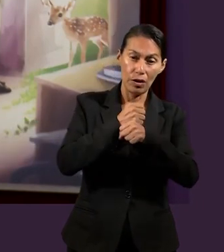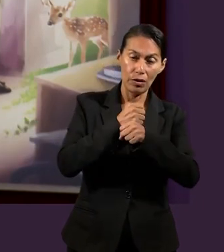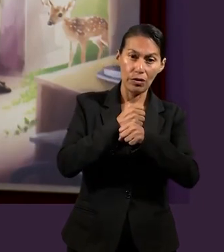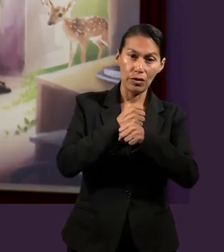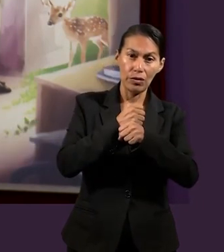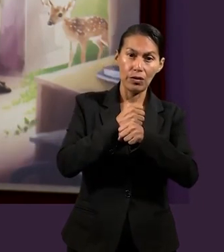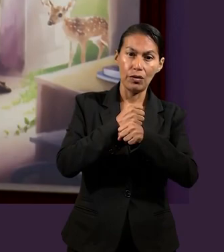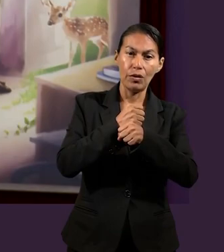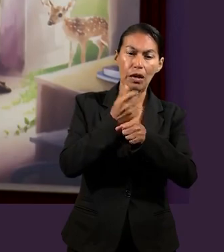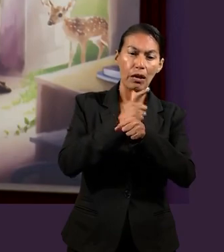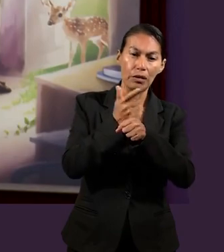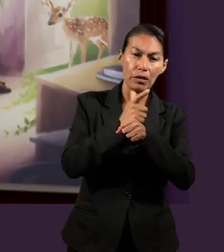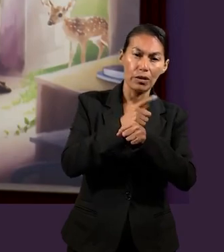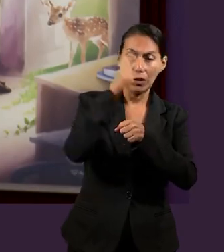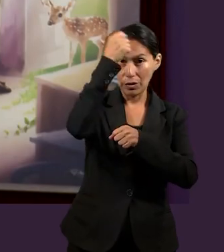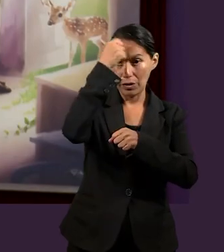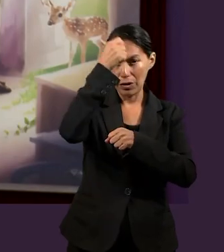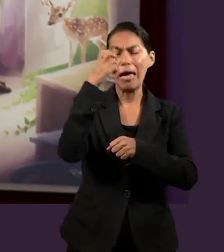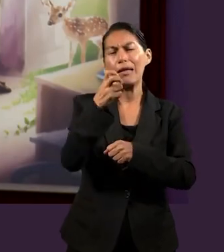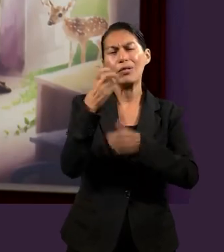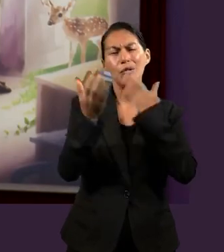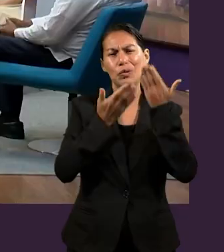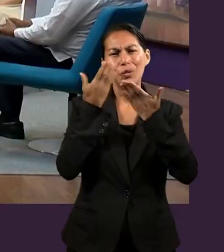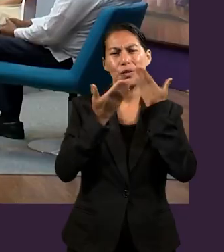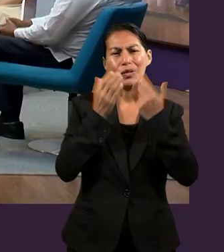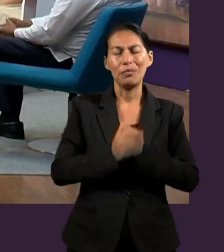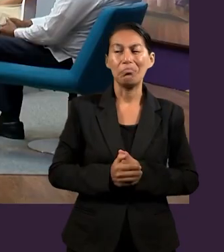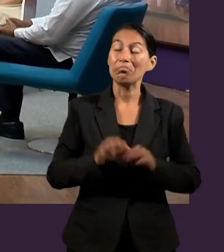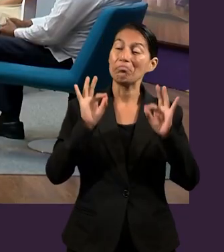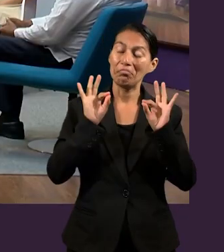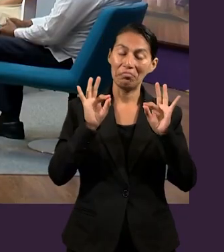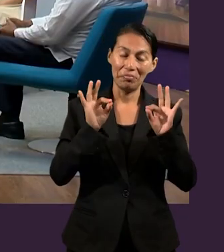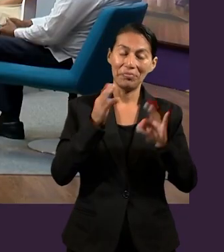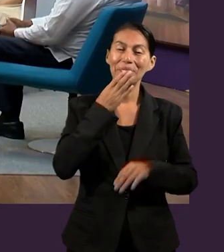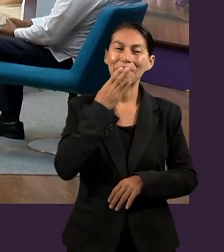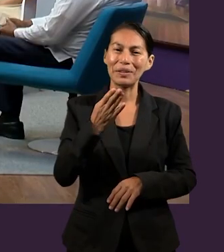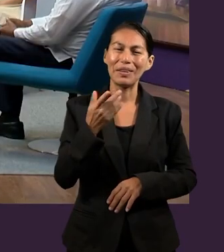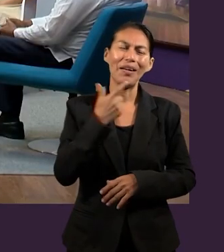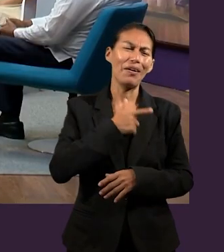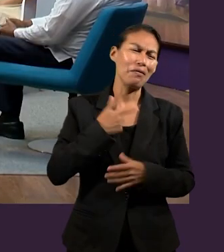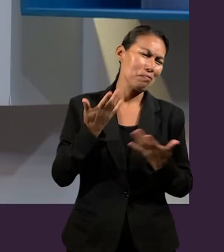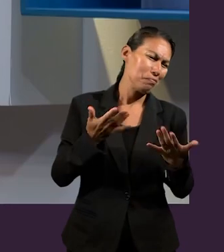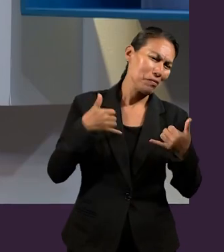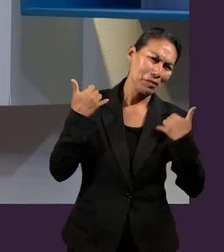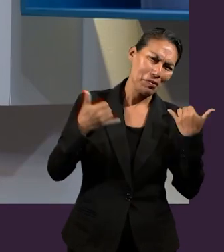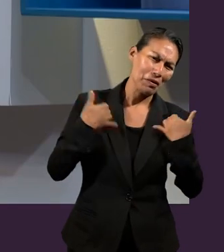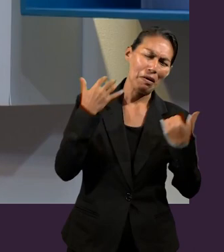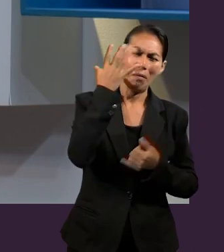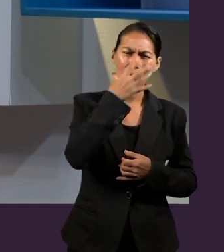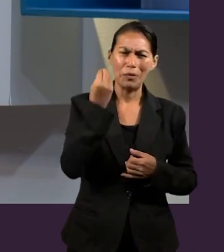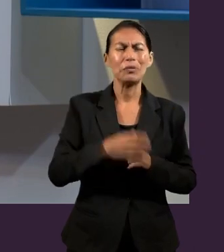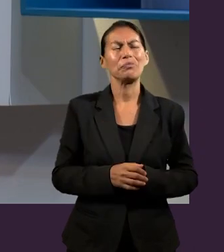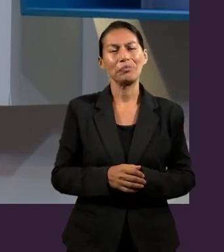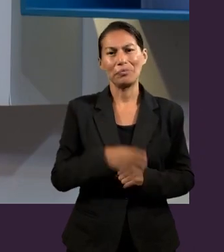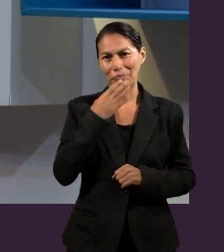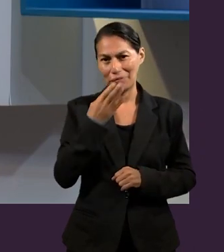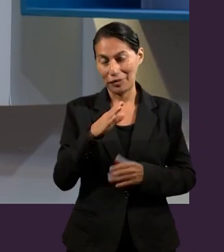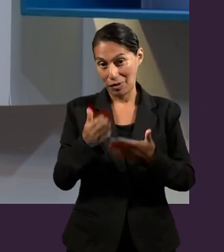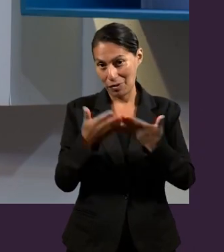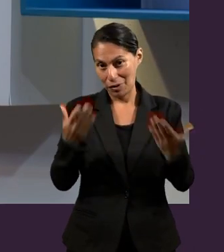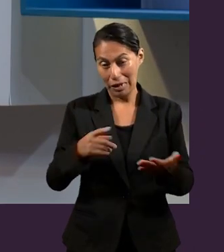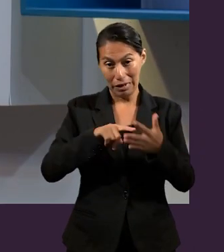licenciatura en teología. Excelente. Ven que estamos con unos muchachos extraordinarios.